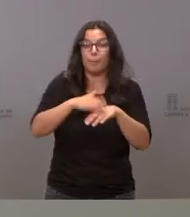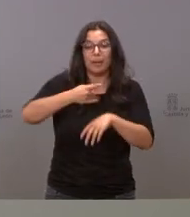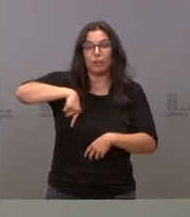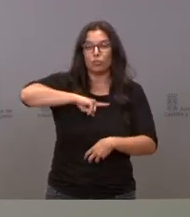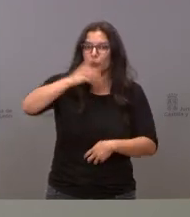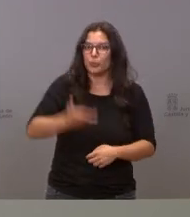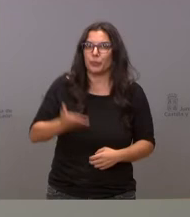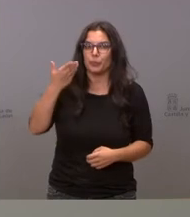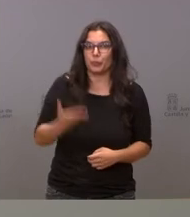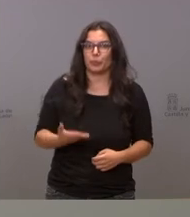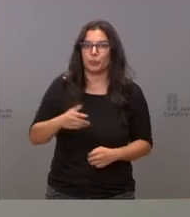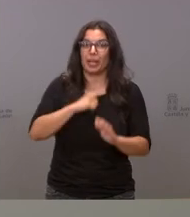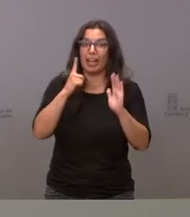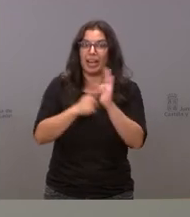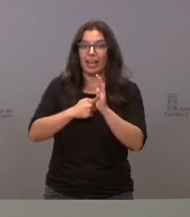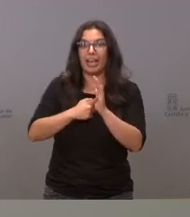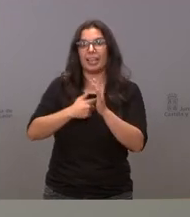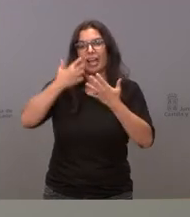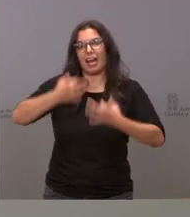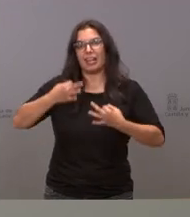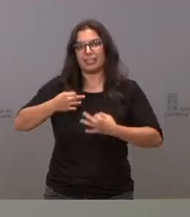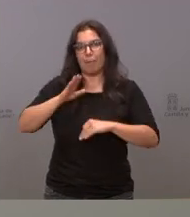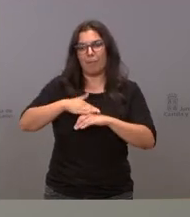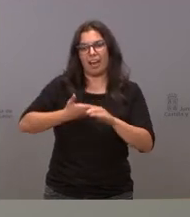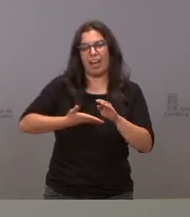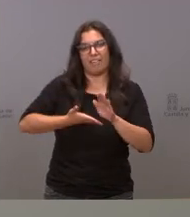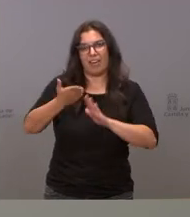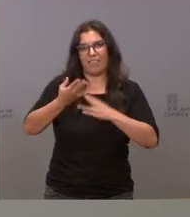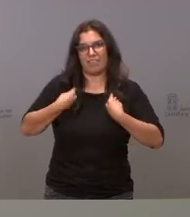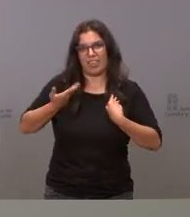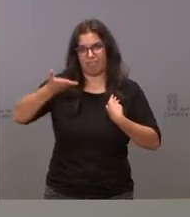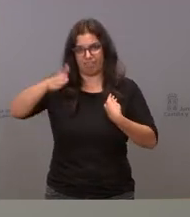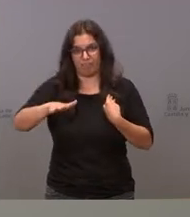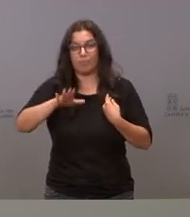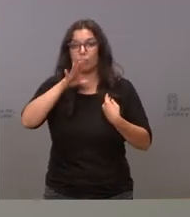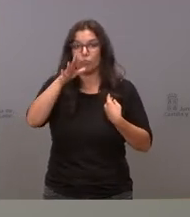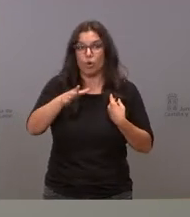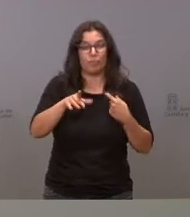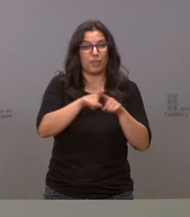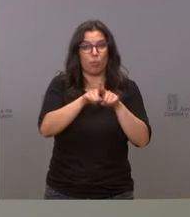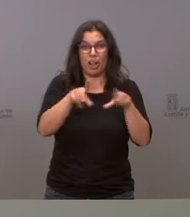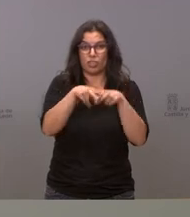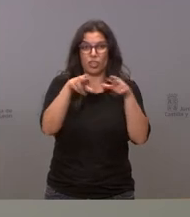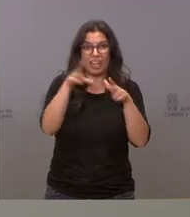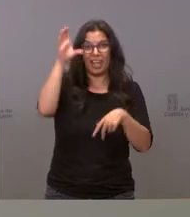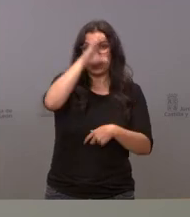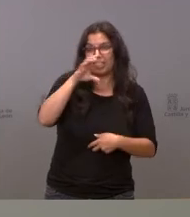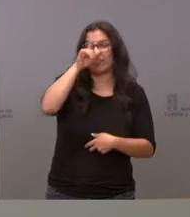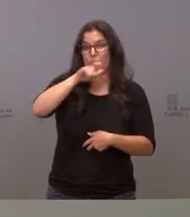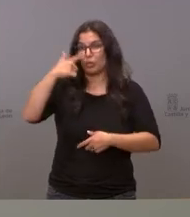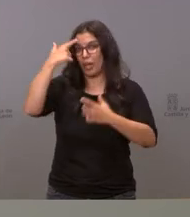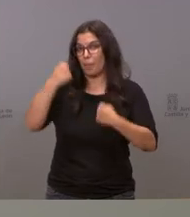importante la ley de garantías del final de la vida porque estamos convencidos al igual que muchas de las sociedades científicas y de los paliativistas